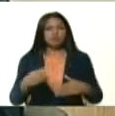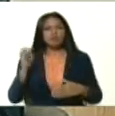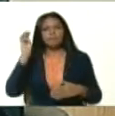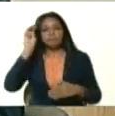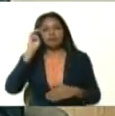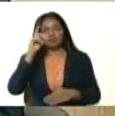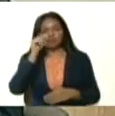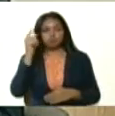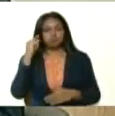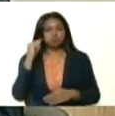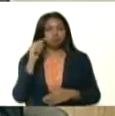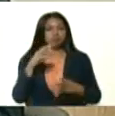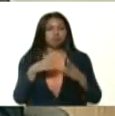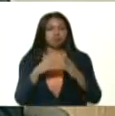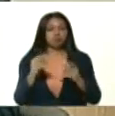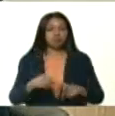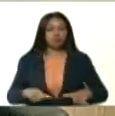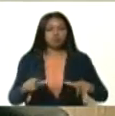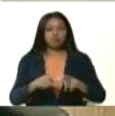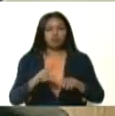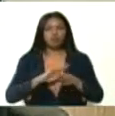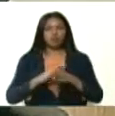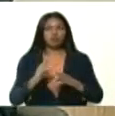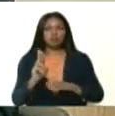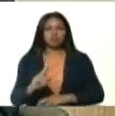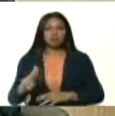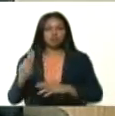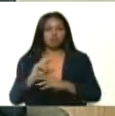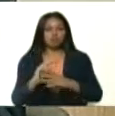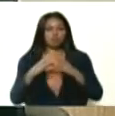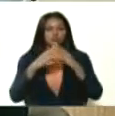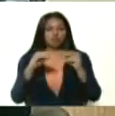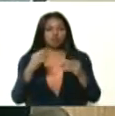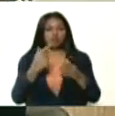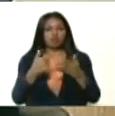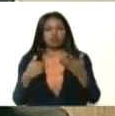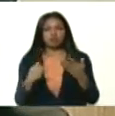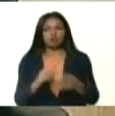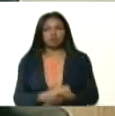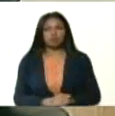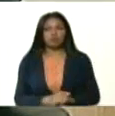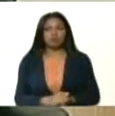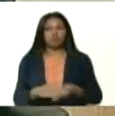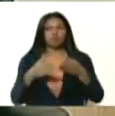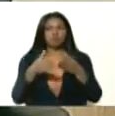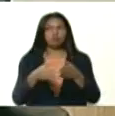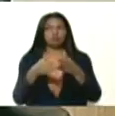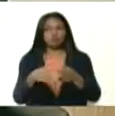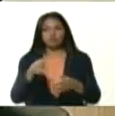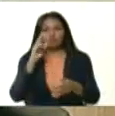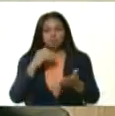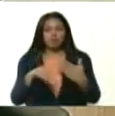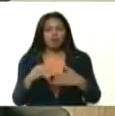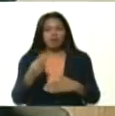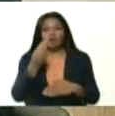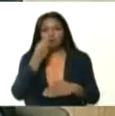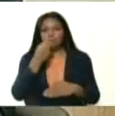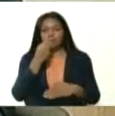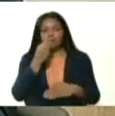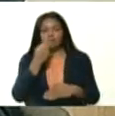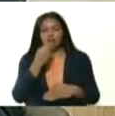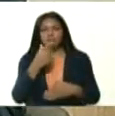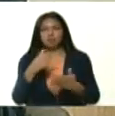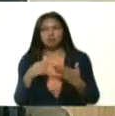todo el rincón del país, porque han utilizado todos los mecanismos, desde las canoas donde llevan la comida del PAE para recoger